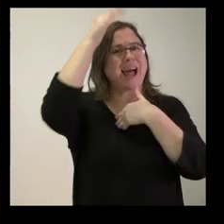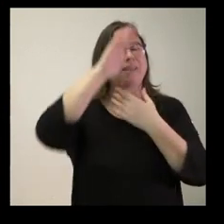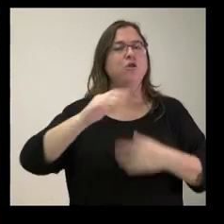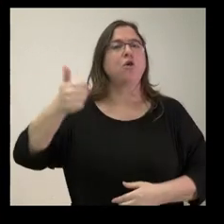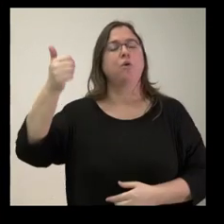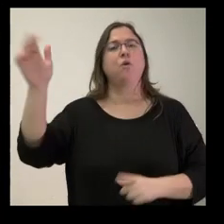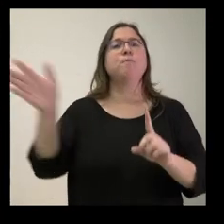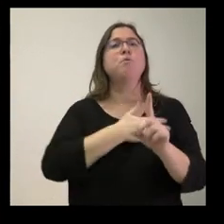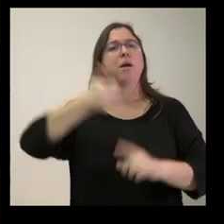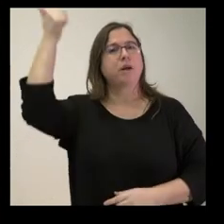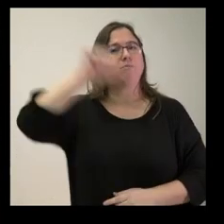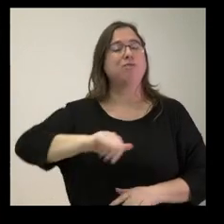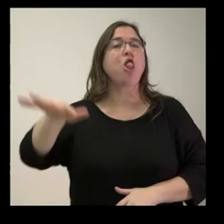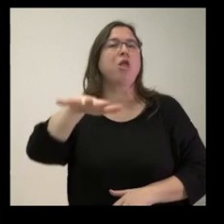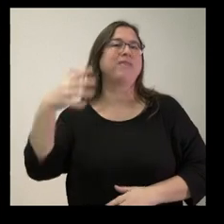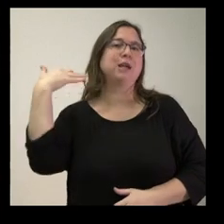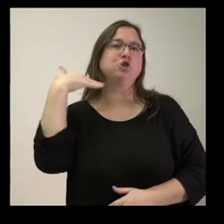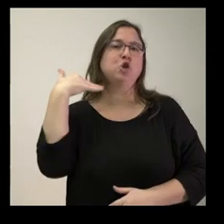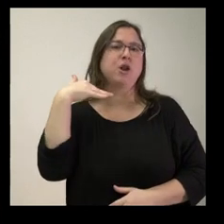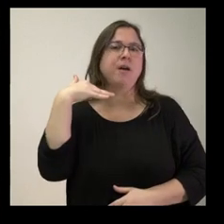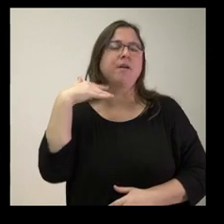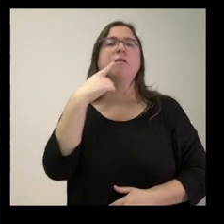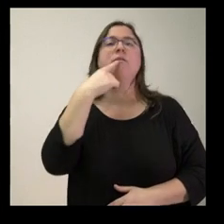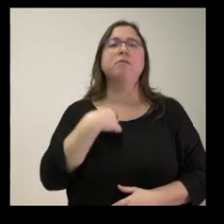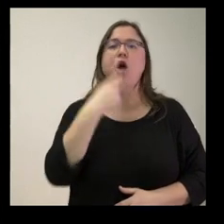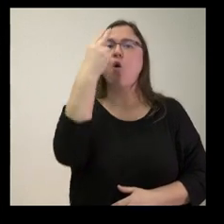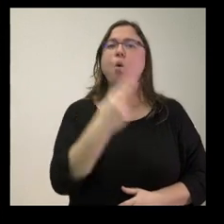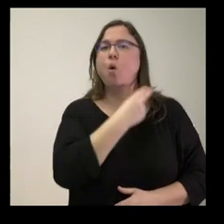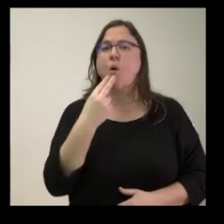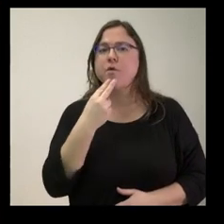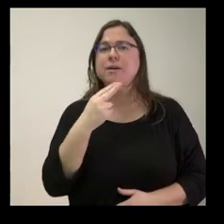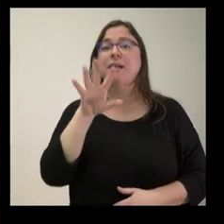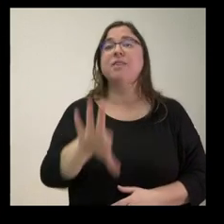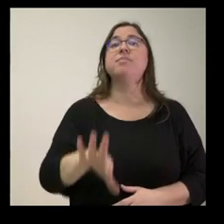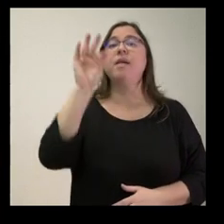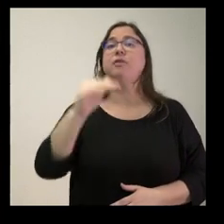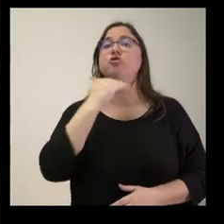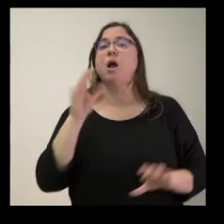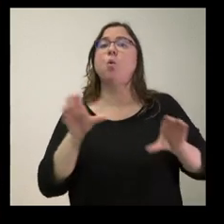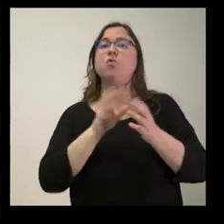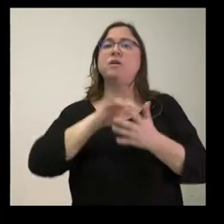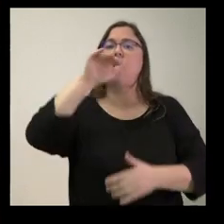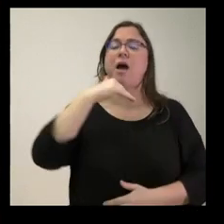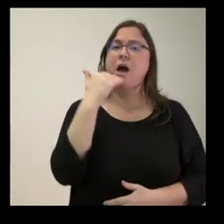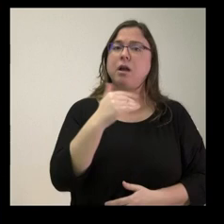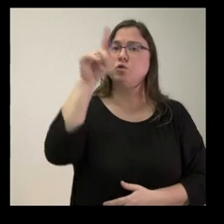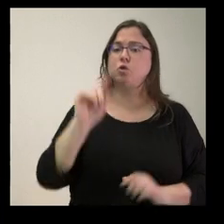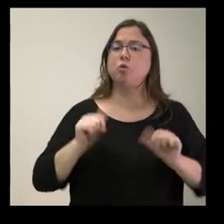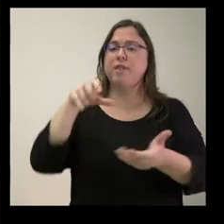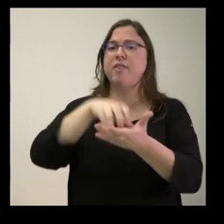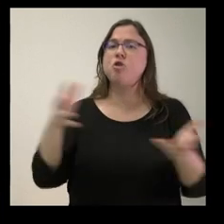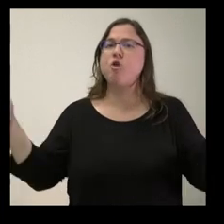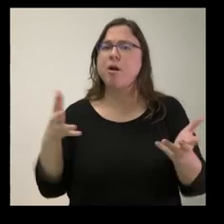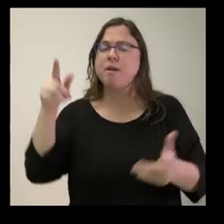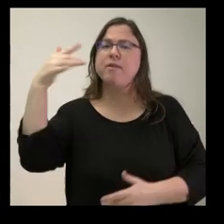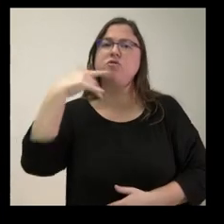género en Soria, si me puede confirmar si ha habido ya algún tipo de decisión de la Junta respecto a la puesta en funcionamiento de este centro